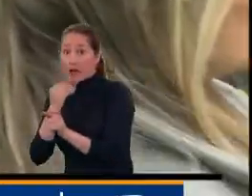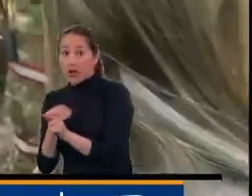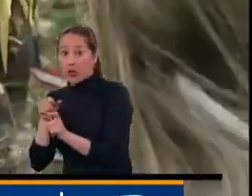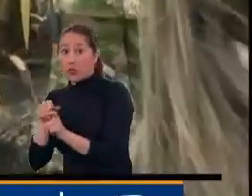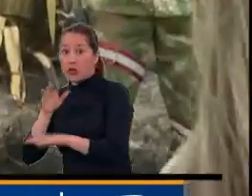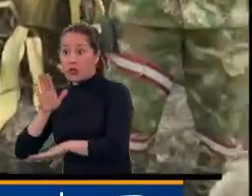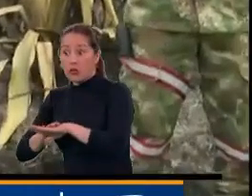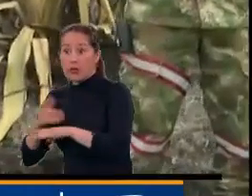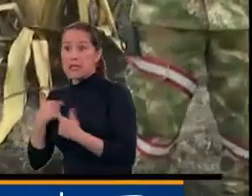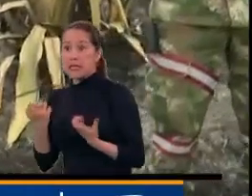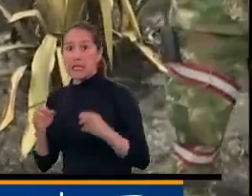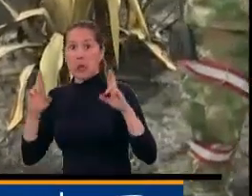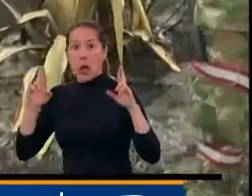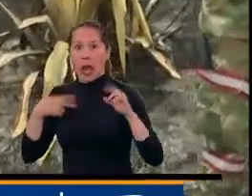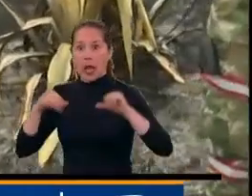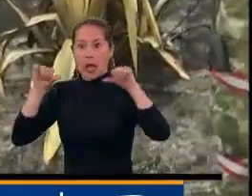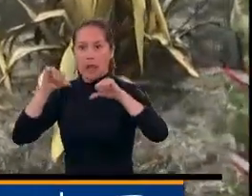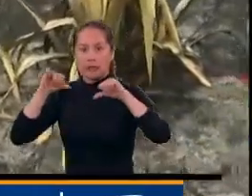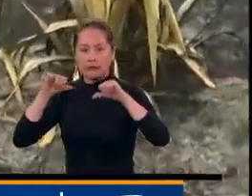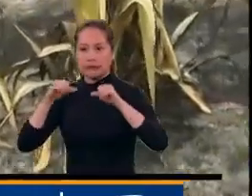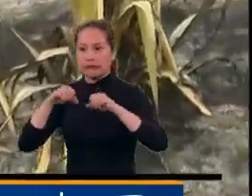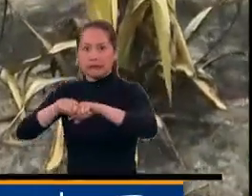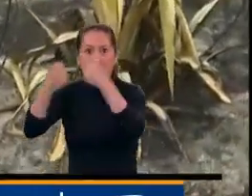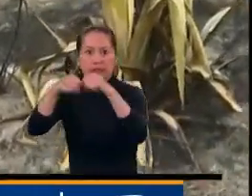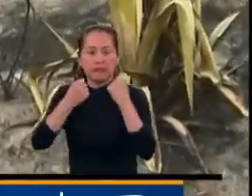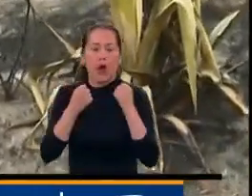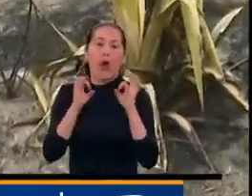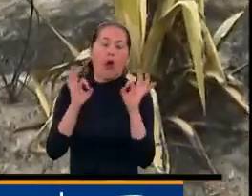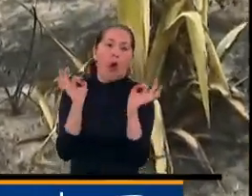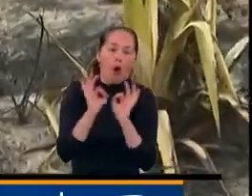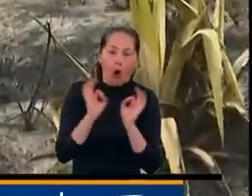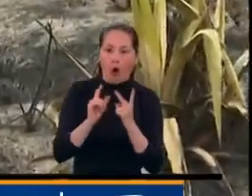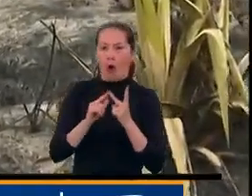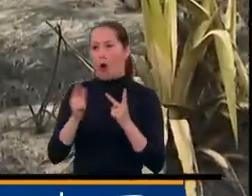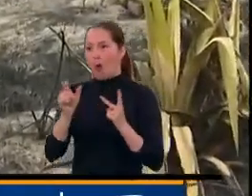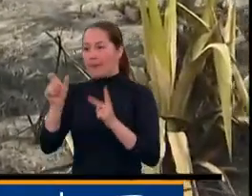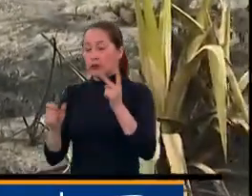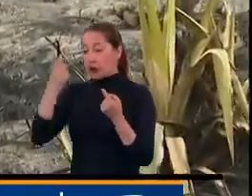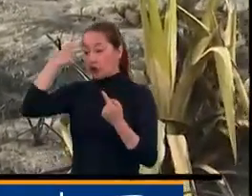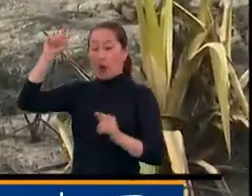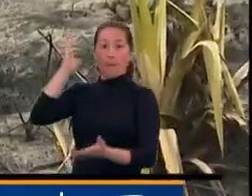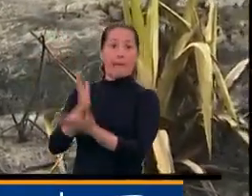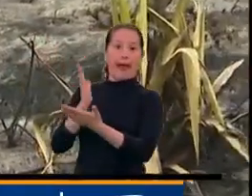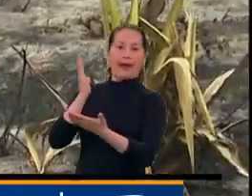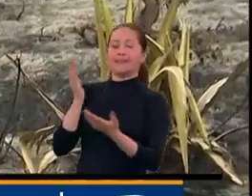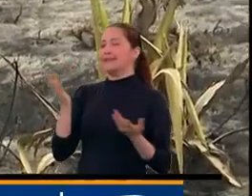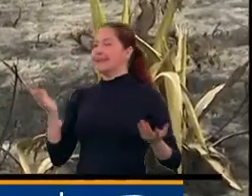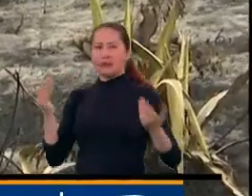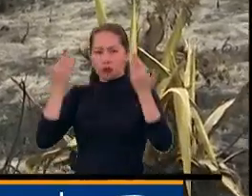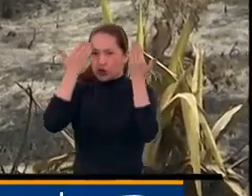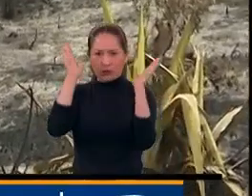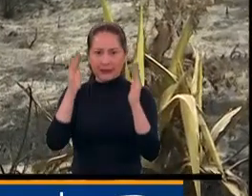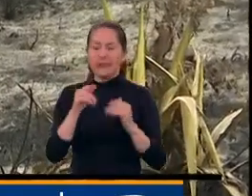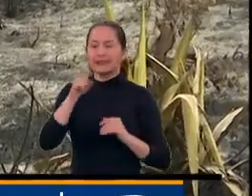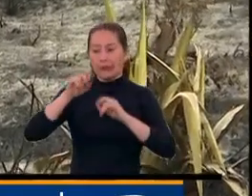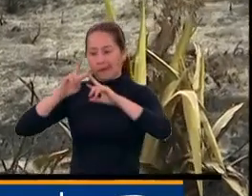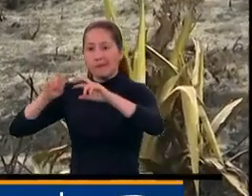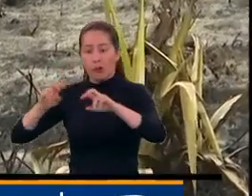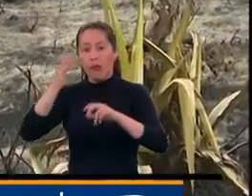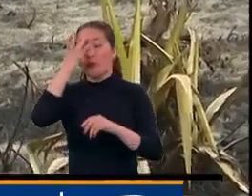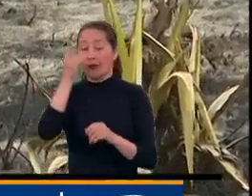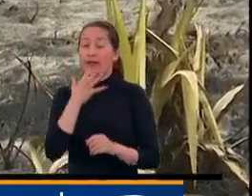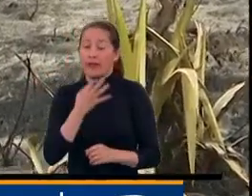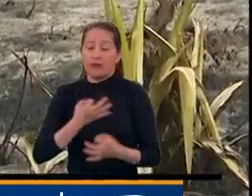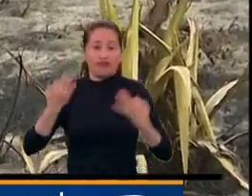quema que se haya salido de control. Es un daño, como le dije anteriormente, ecológico muy grande, donde hemos tenido afectación también de vegetación nativa y de la fauna